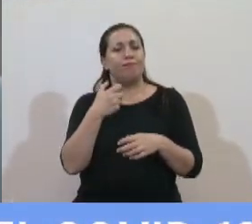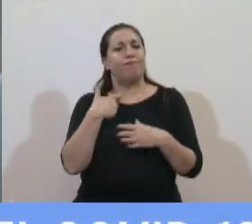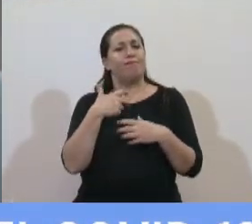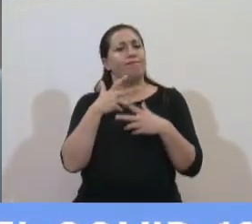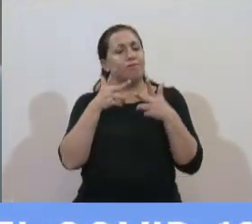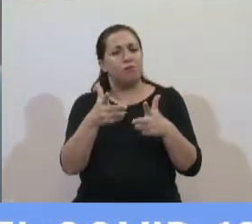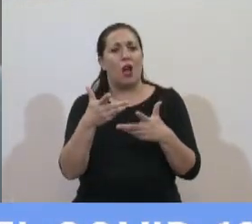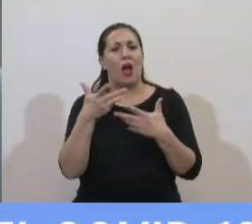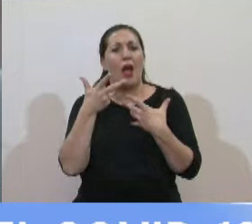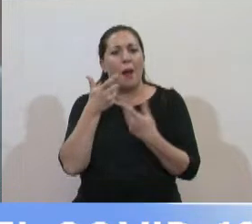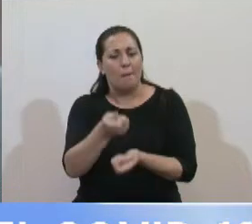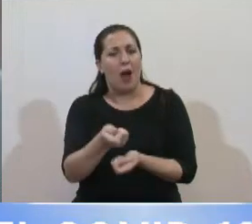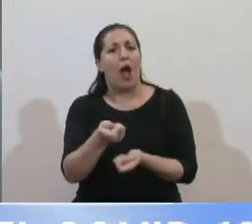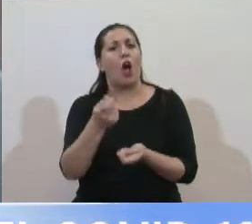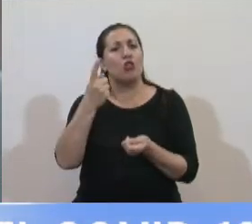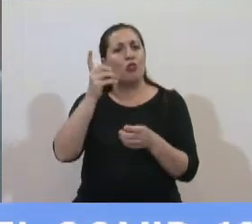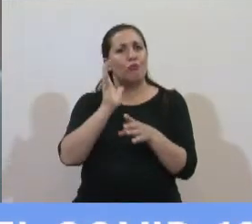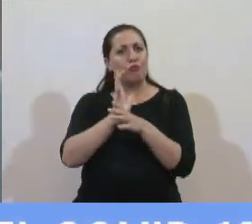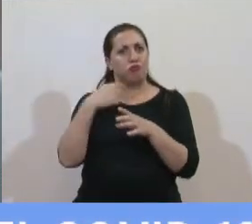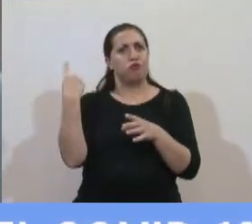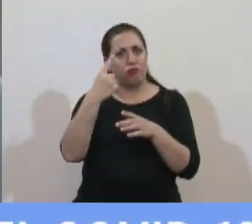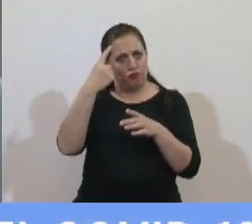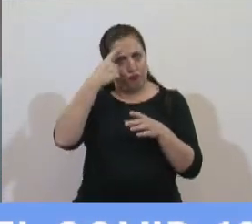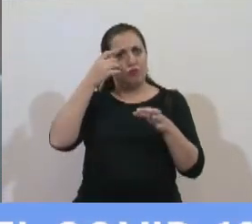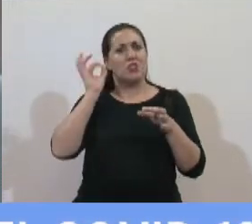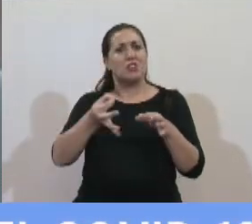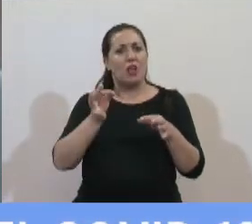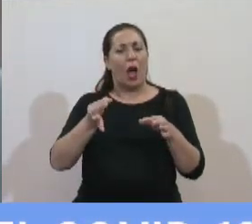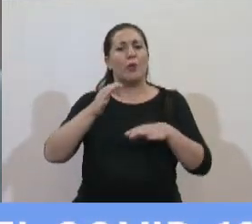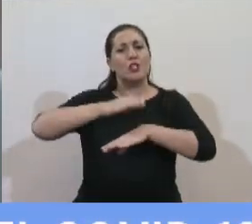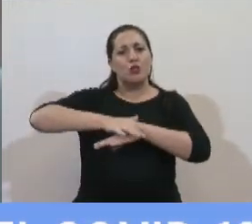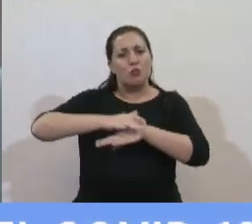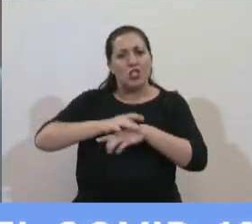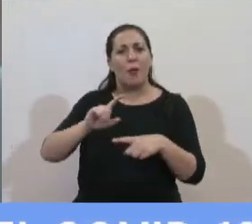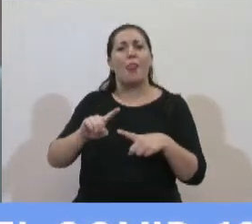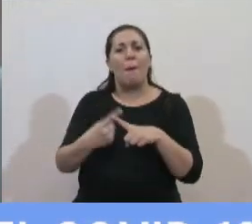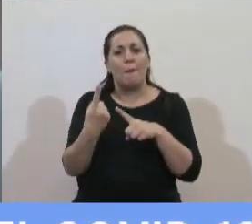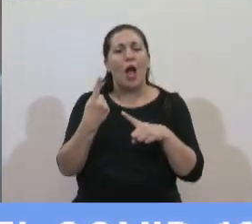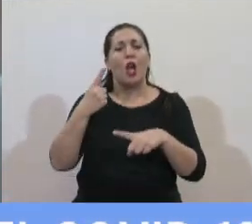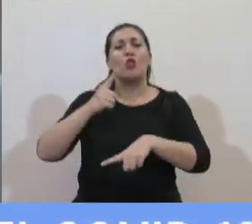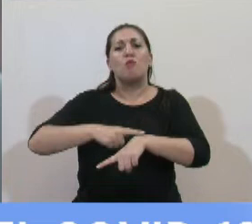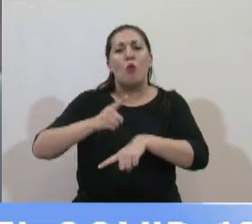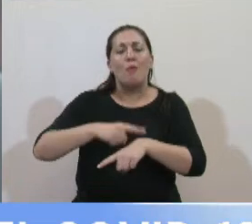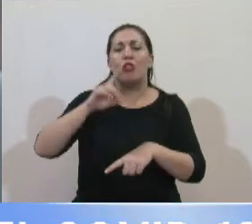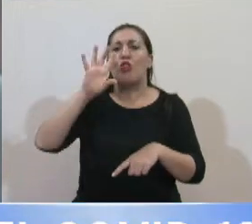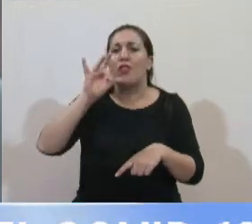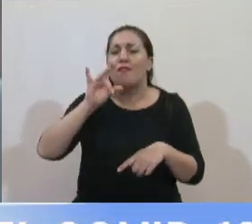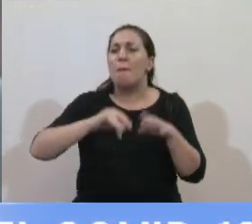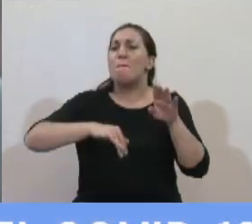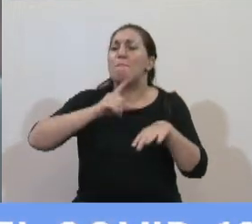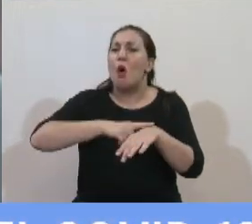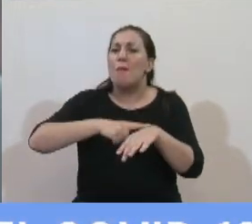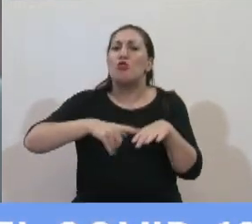mucha madurez con mucho sentido de responsabilidad política en los momentos más complejos más